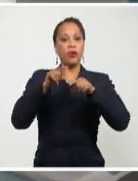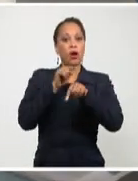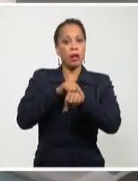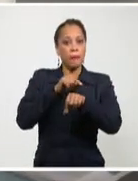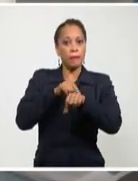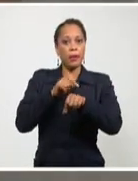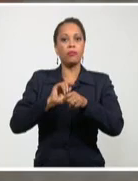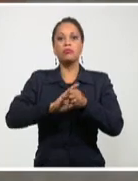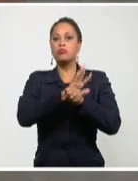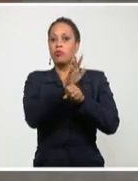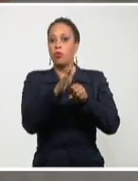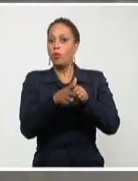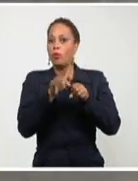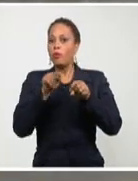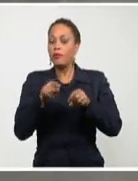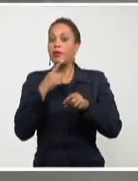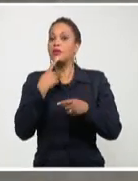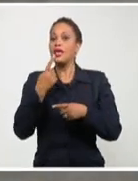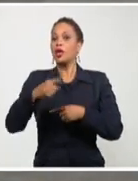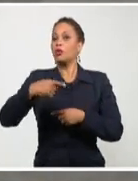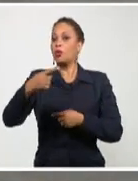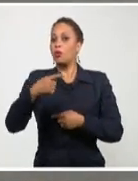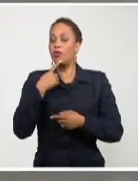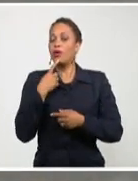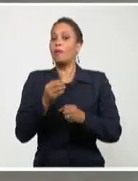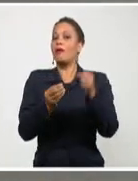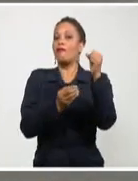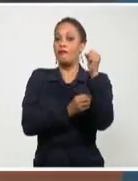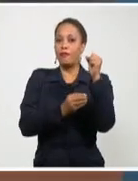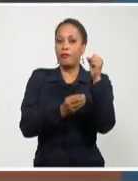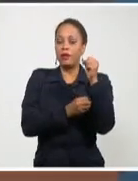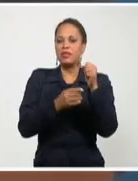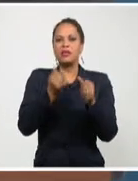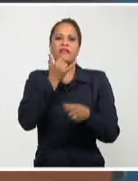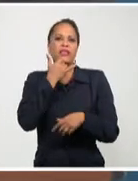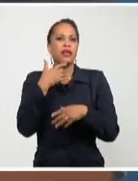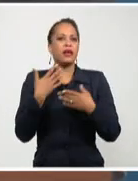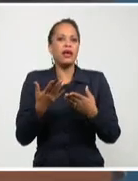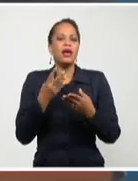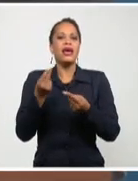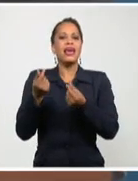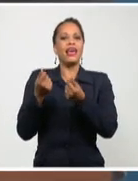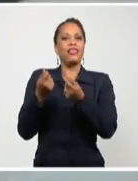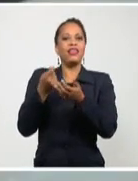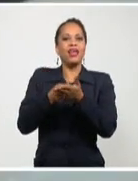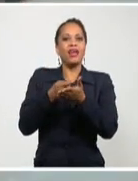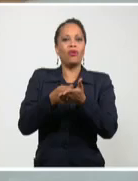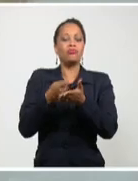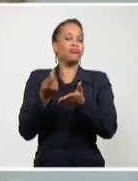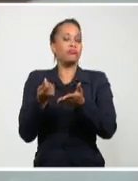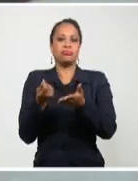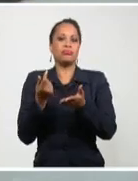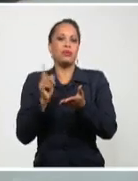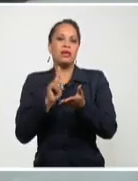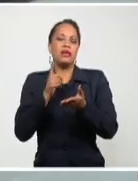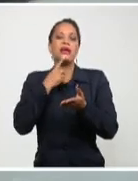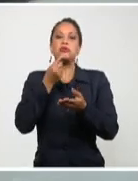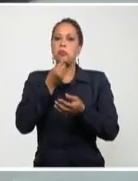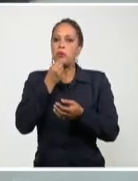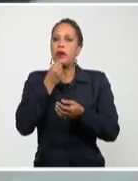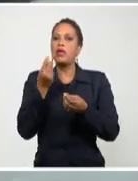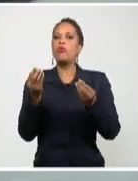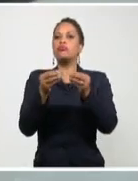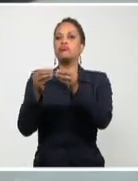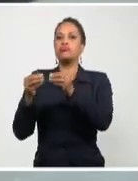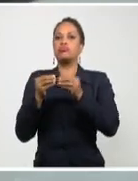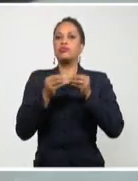pandemia de la COVID-19 amenaza cada vez con más fuerza, se evita la manipulación del dinero, el cual pudiera ser una de las vías de contagio de